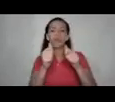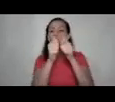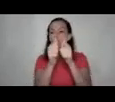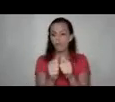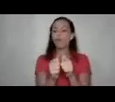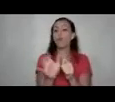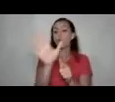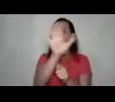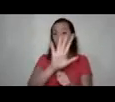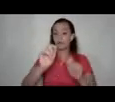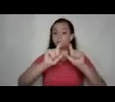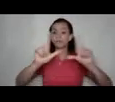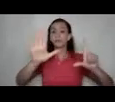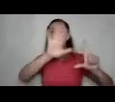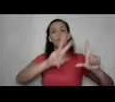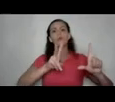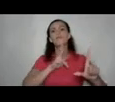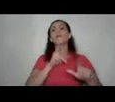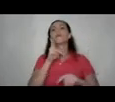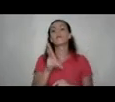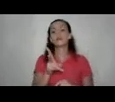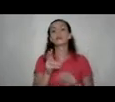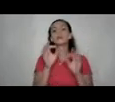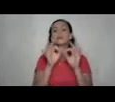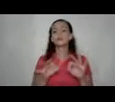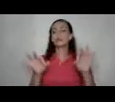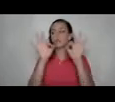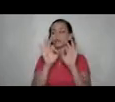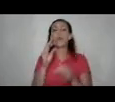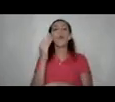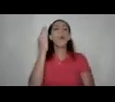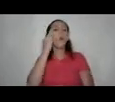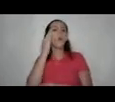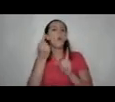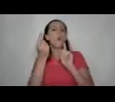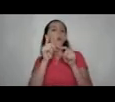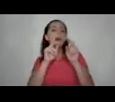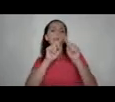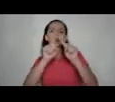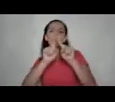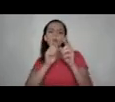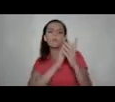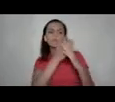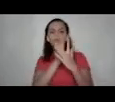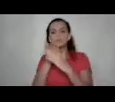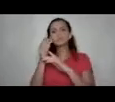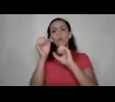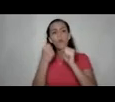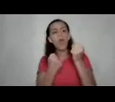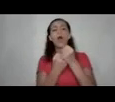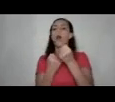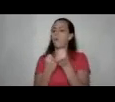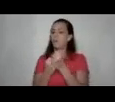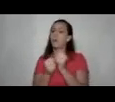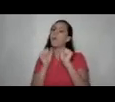de esta diapositiva porque realmente es importante que conozcamos cuáles son los diferentes canales con los cuales nos podríamos apoyar o podríamos